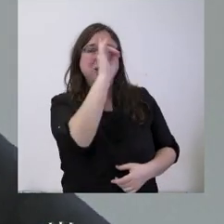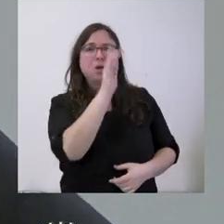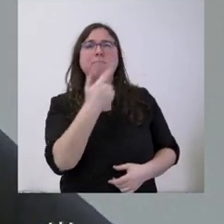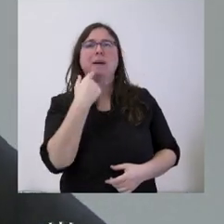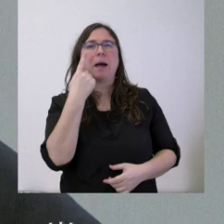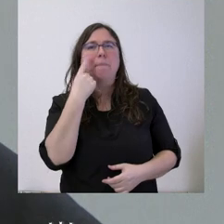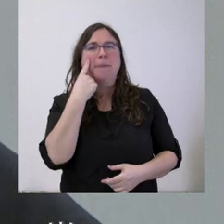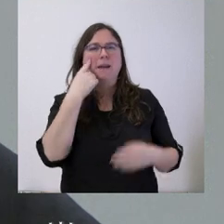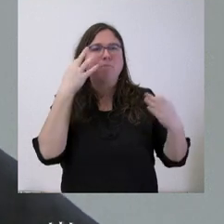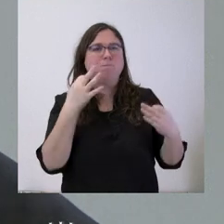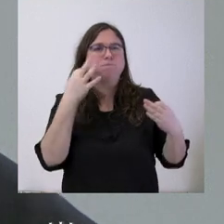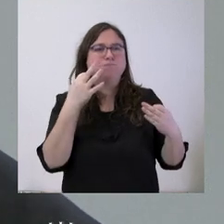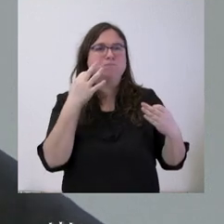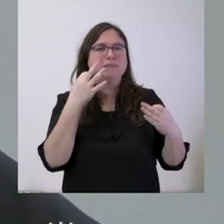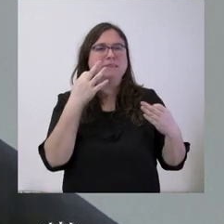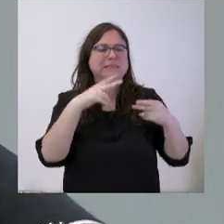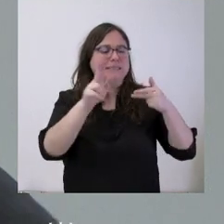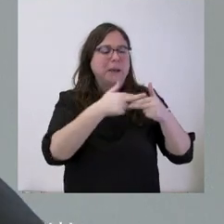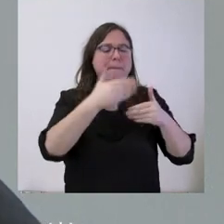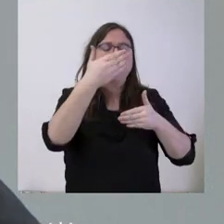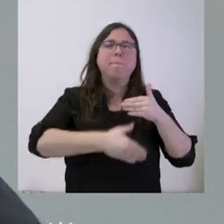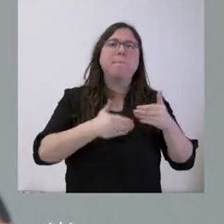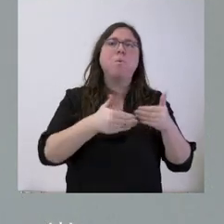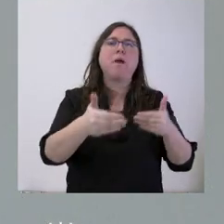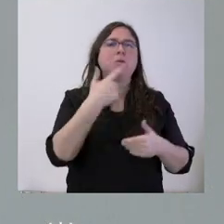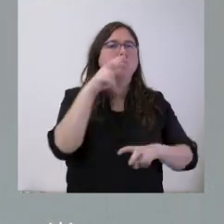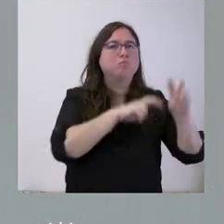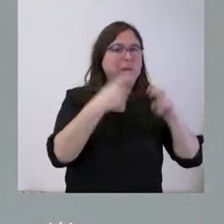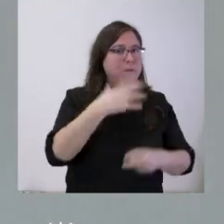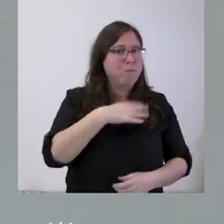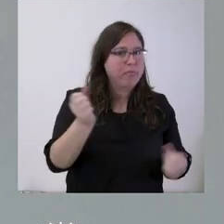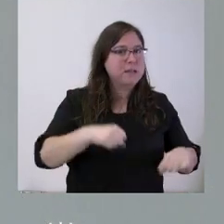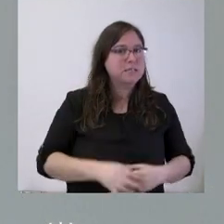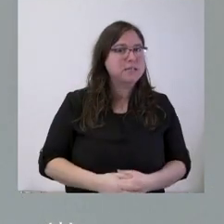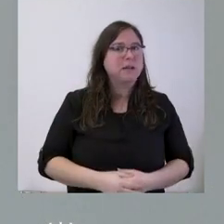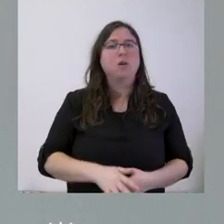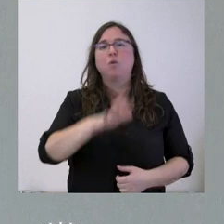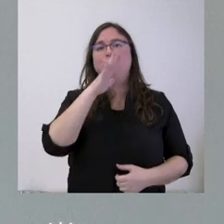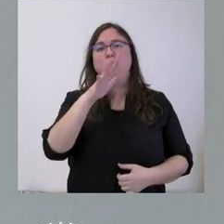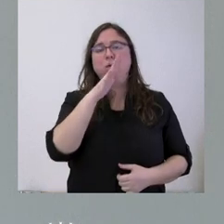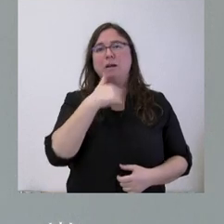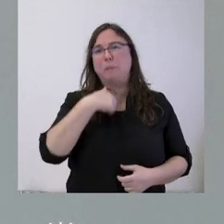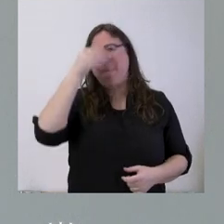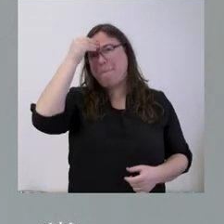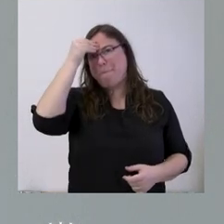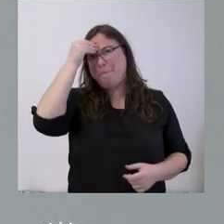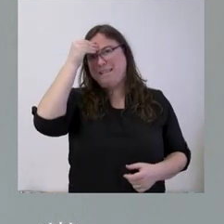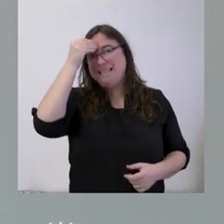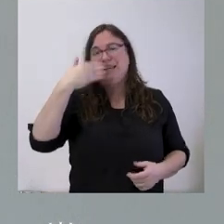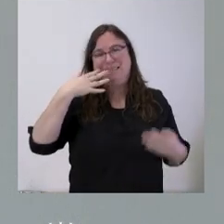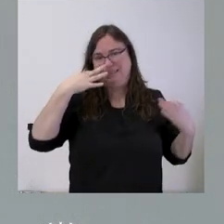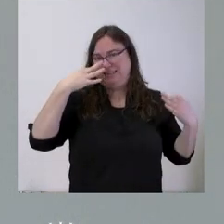la disposición de vigencia del acuerdo, si lo podéis encontrar. que, vamos, doy por hecho, pero ya se lo aseguro